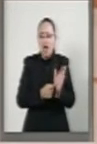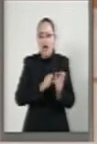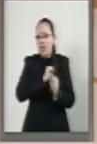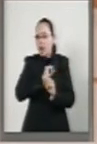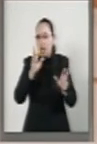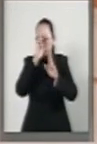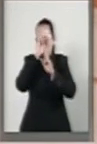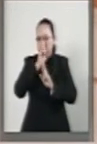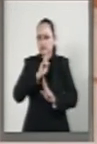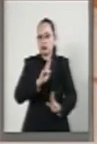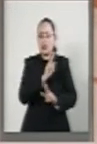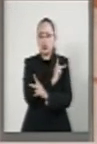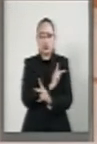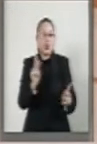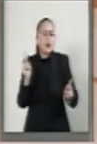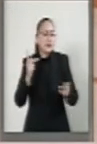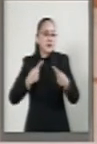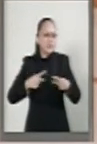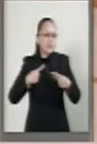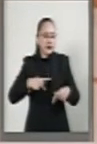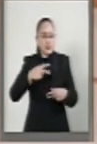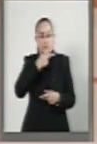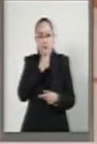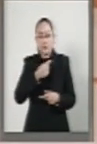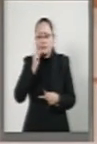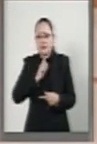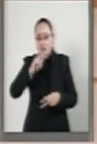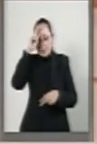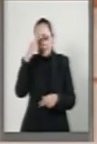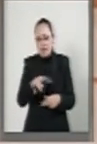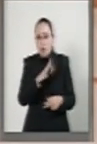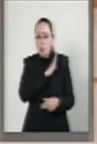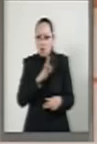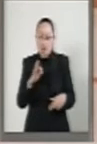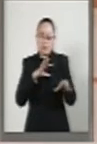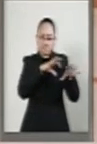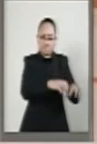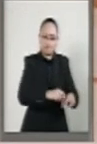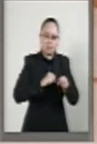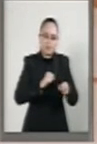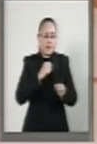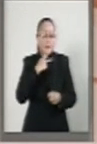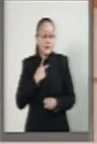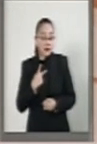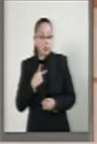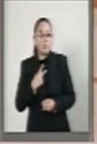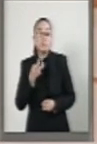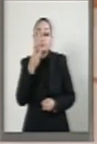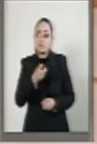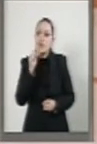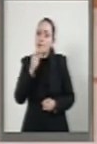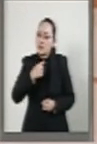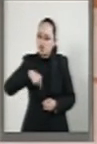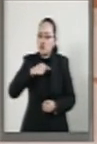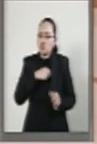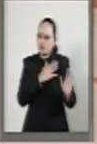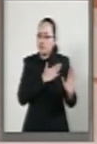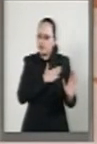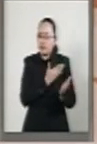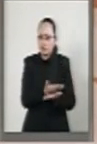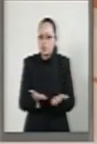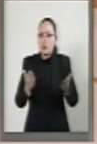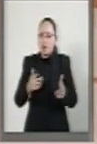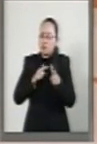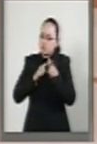homenaje a todos los mexicanos que hicieron posible la expropiación petrolera, también reprendamos nuestro compromiso de